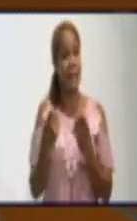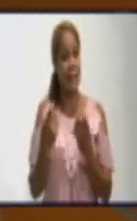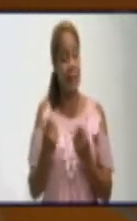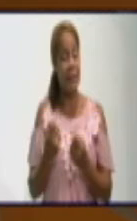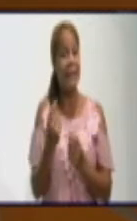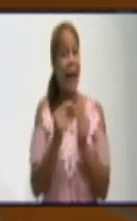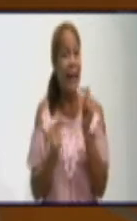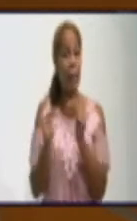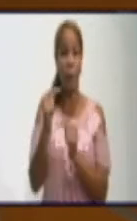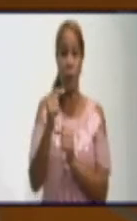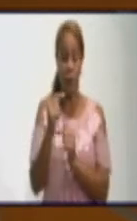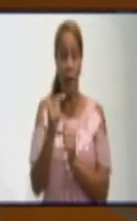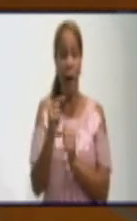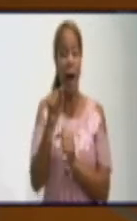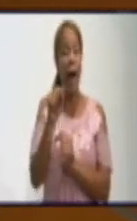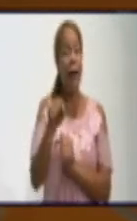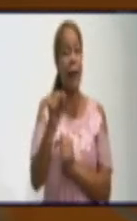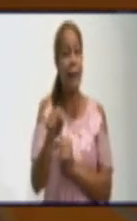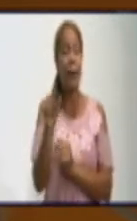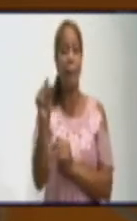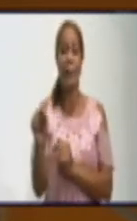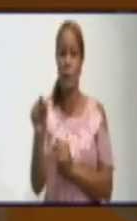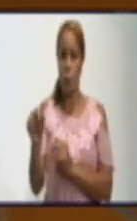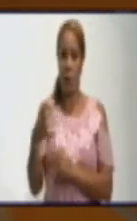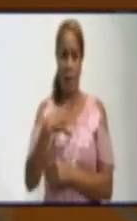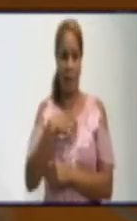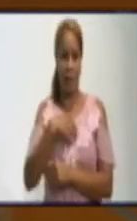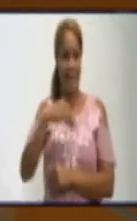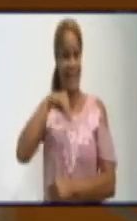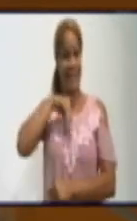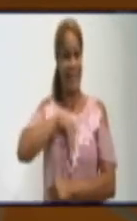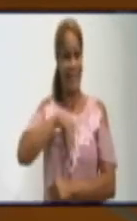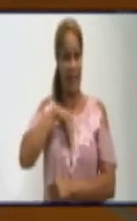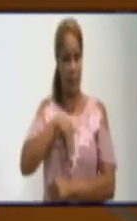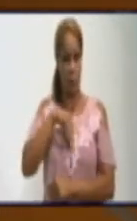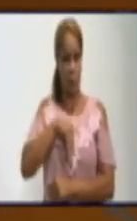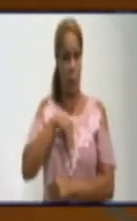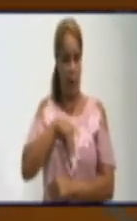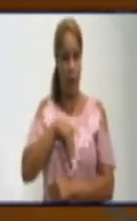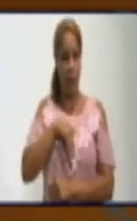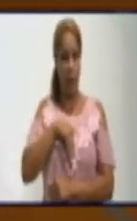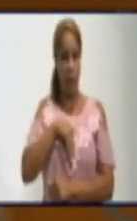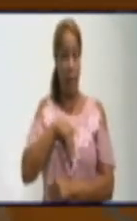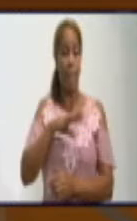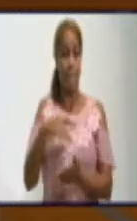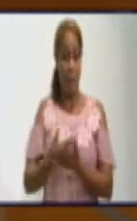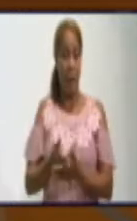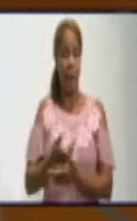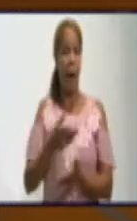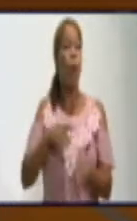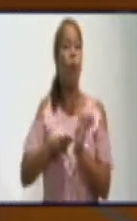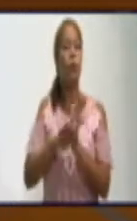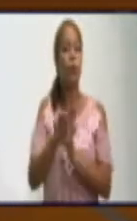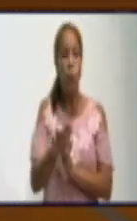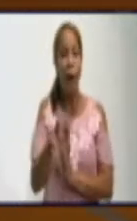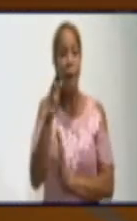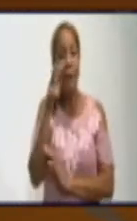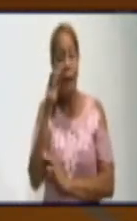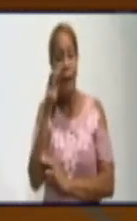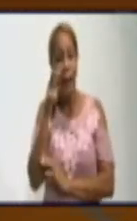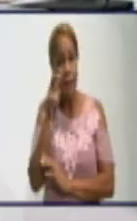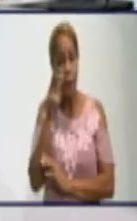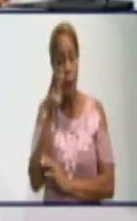prioridad de aquellos pacientes ya que hoy están enfermos, diagnosticados para seguir su evolución o para llegar a un